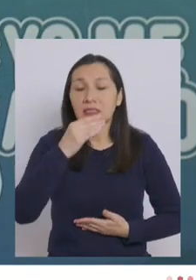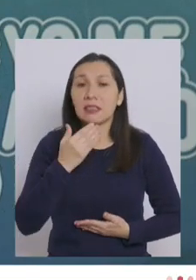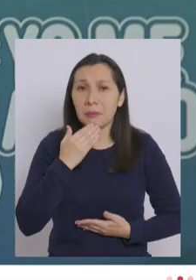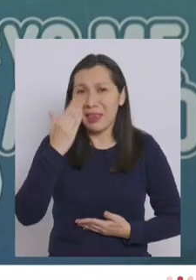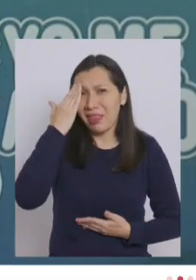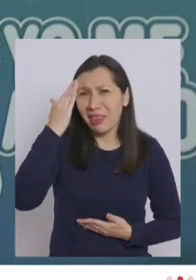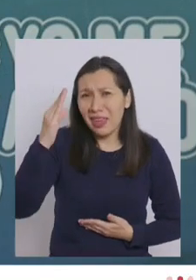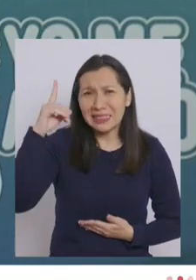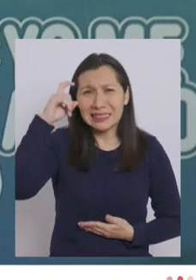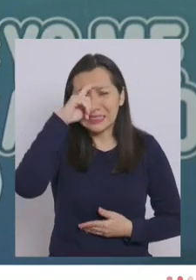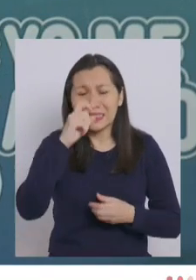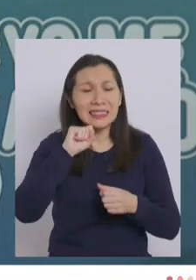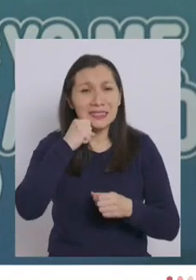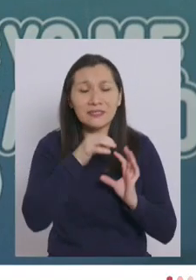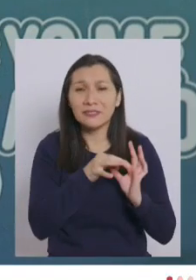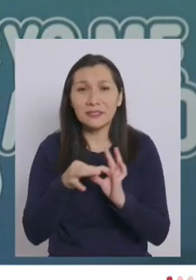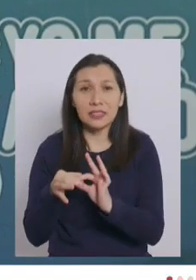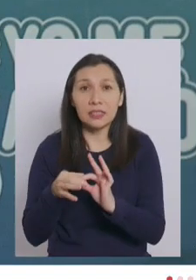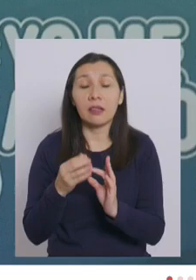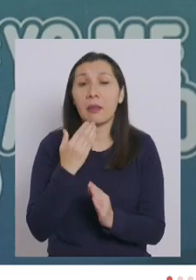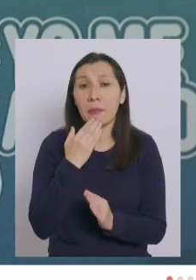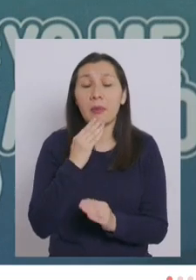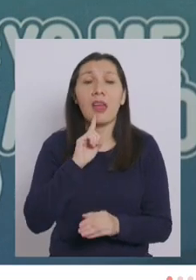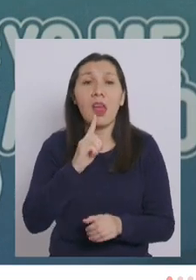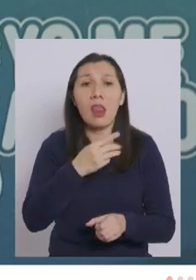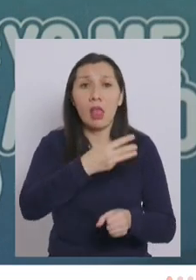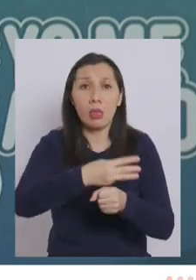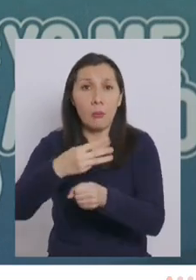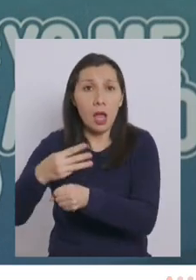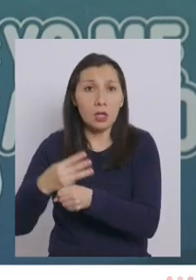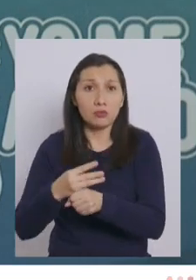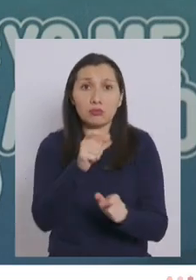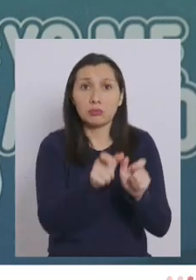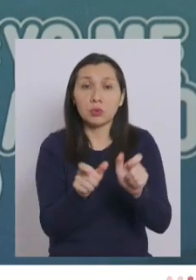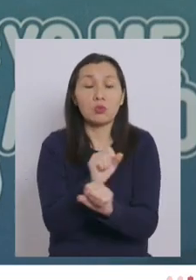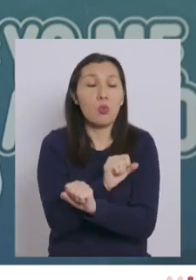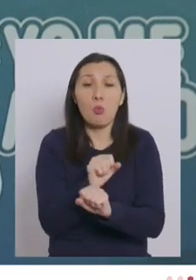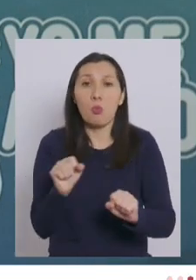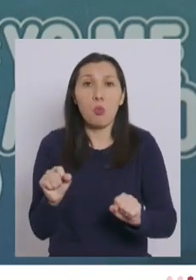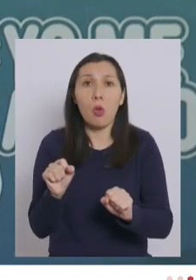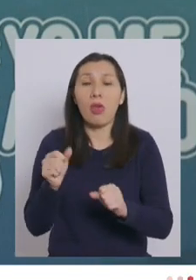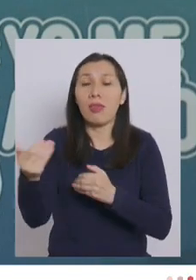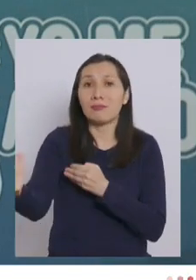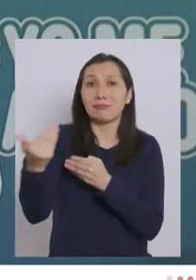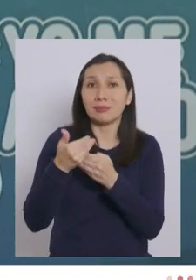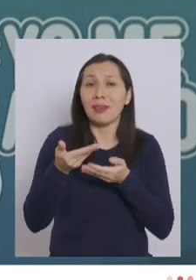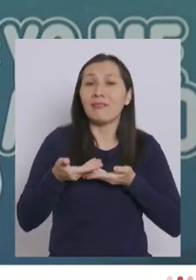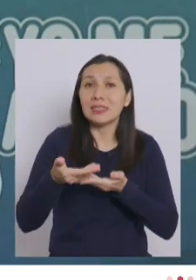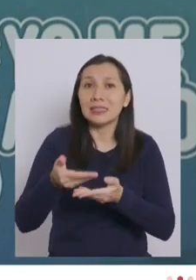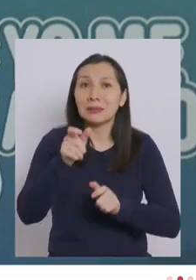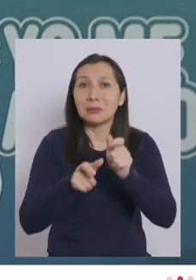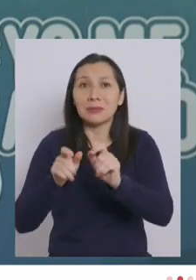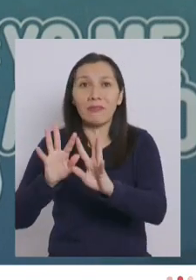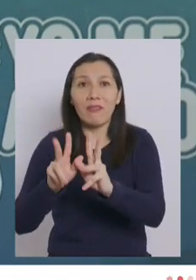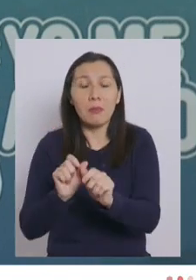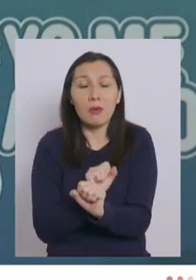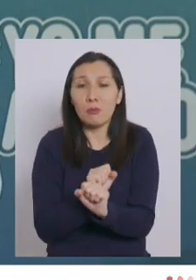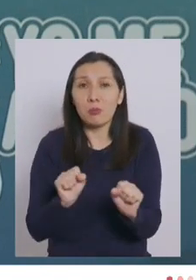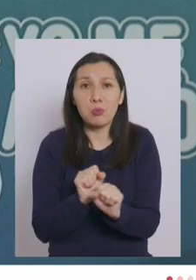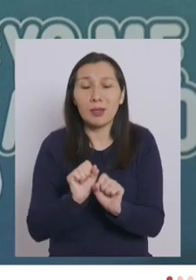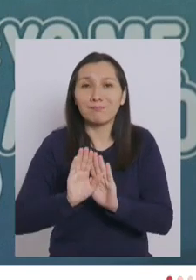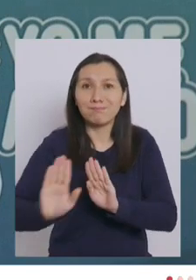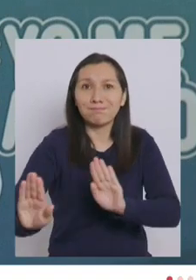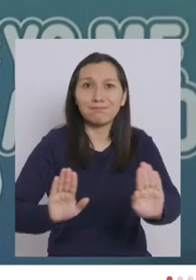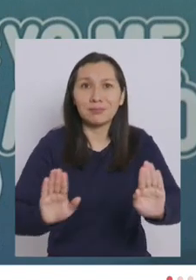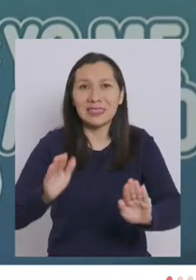días complejos han vivido los adultos mayores que no han podido ser visitados por sus familiares. Días